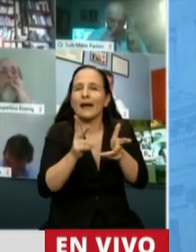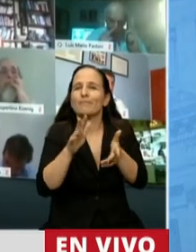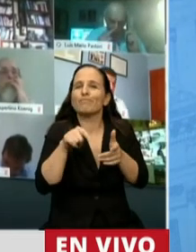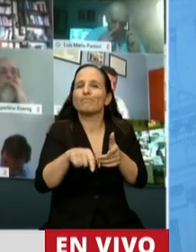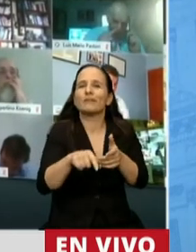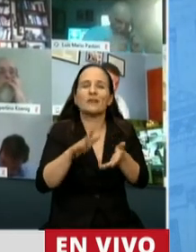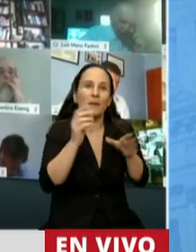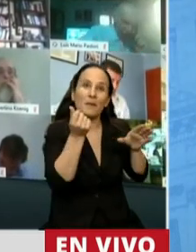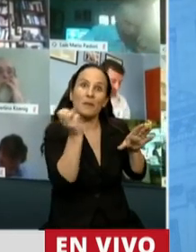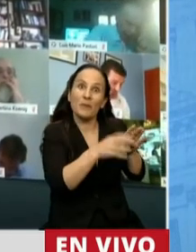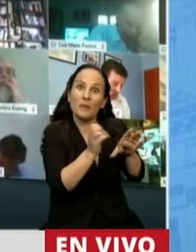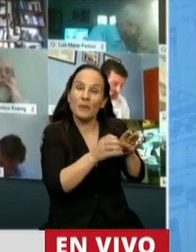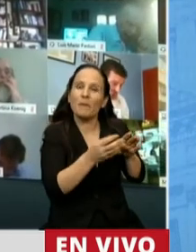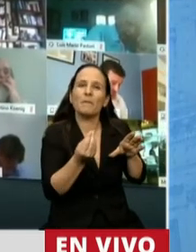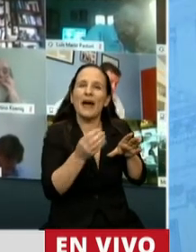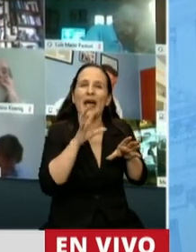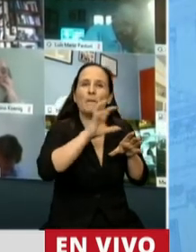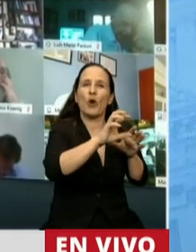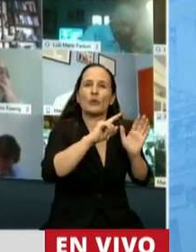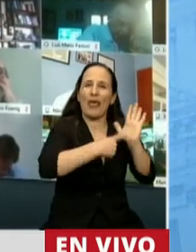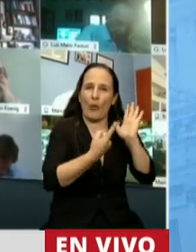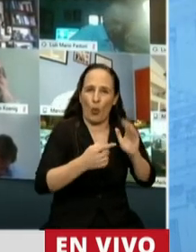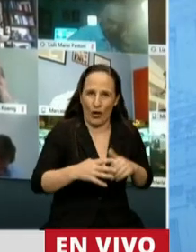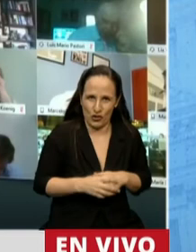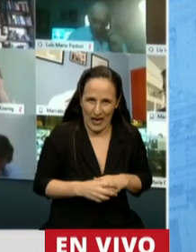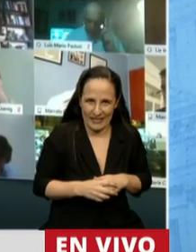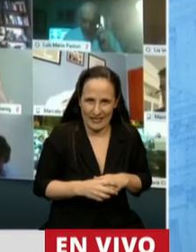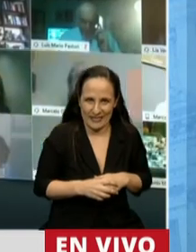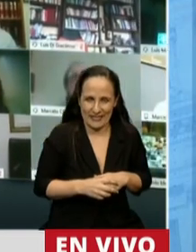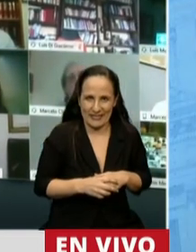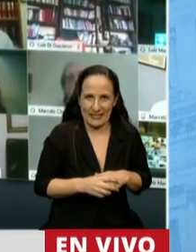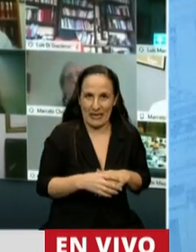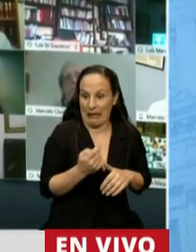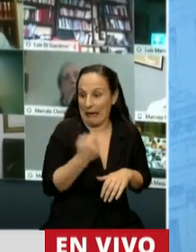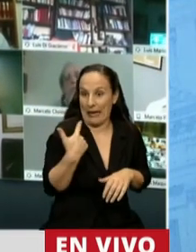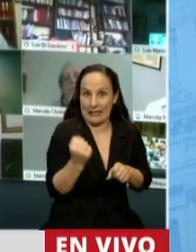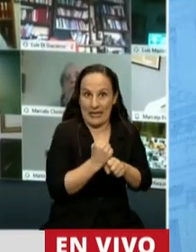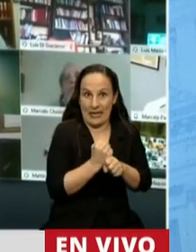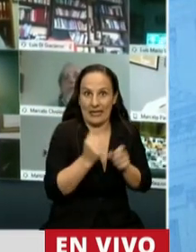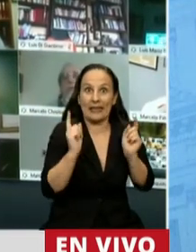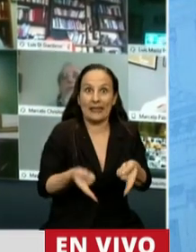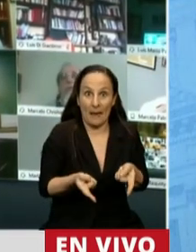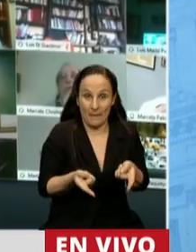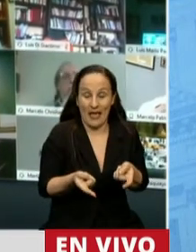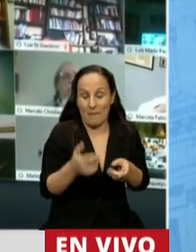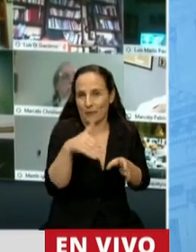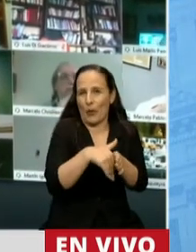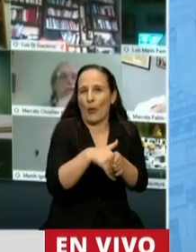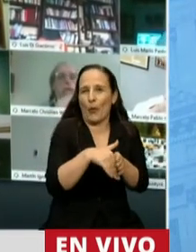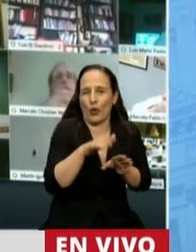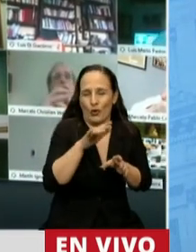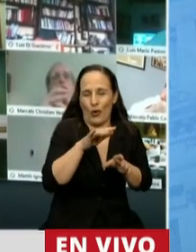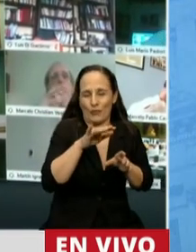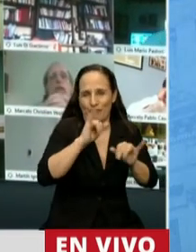este fondo creado para la provincia de Buenos Aires que recién se sancionó o se votó de manera